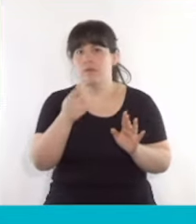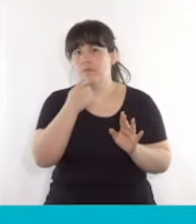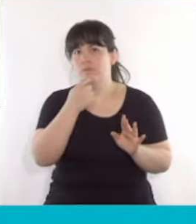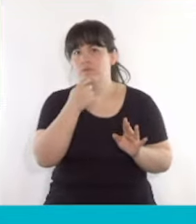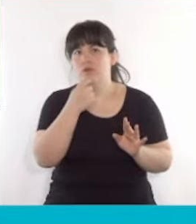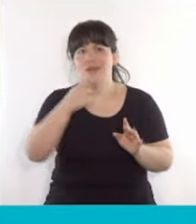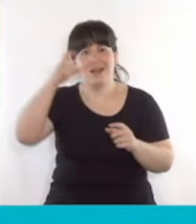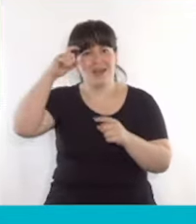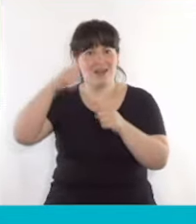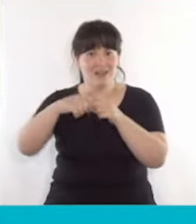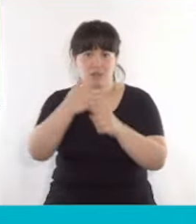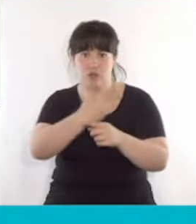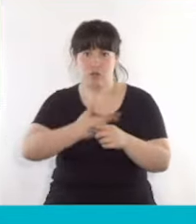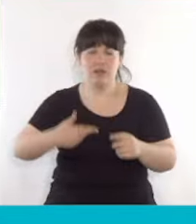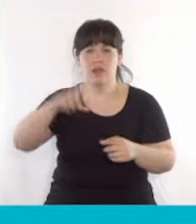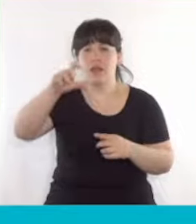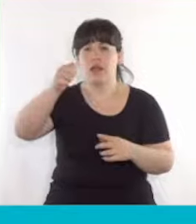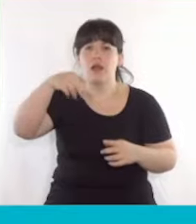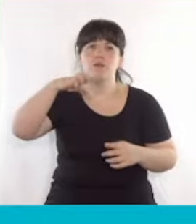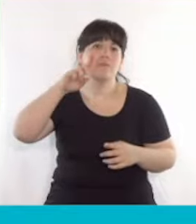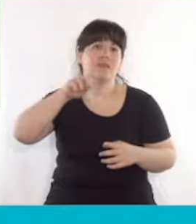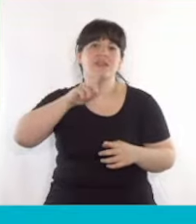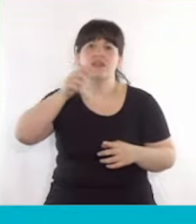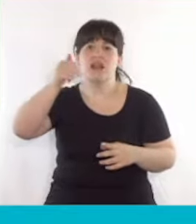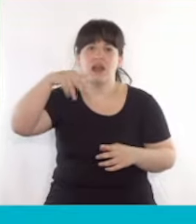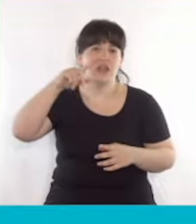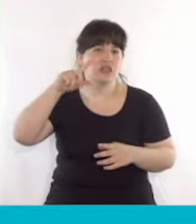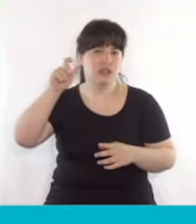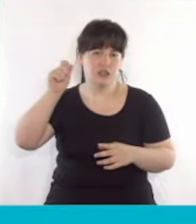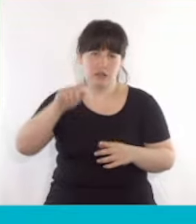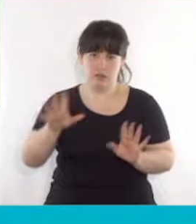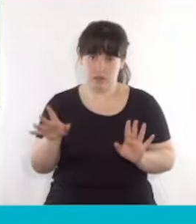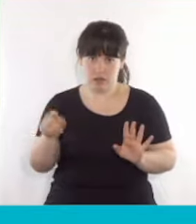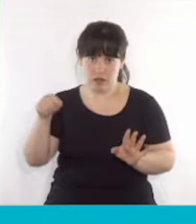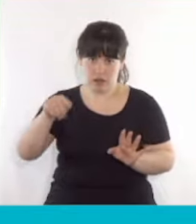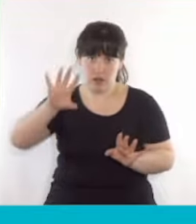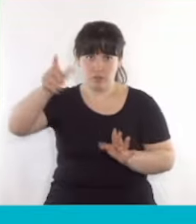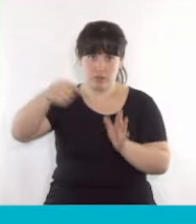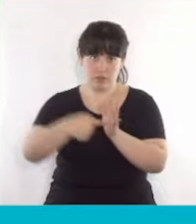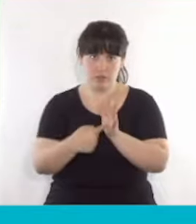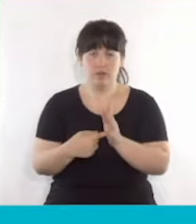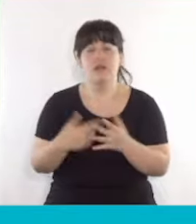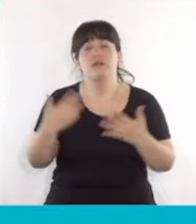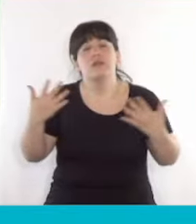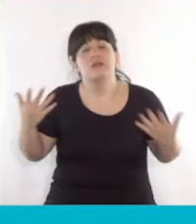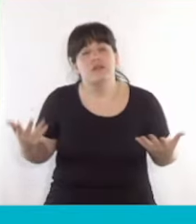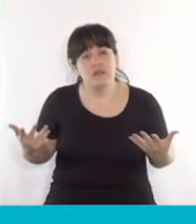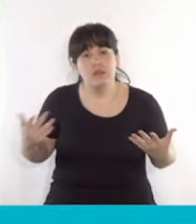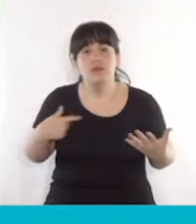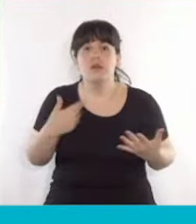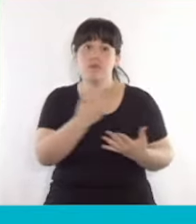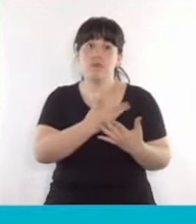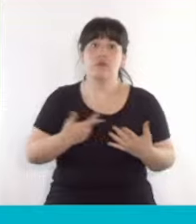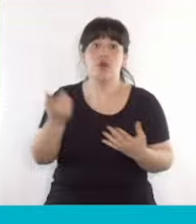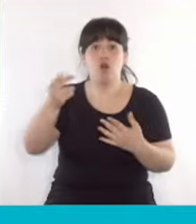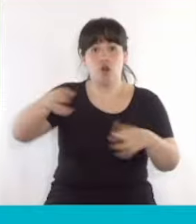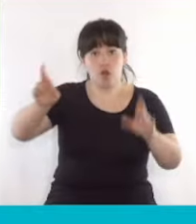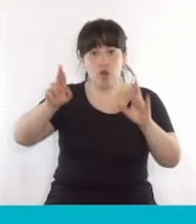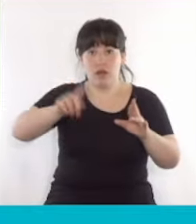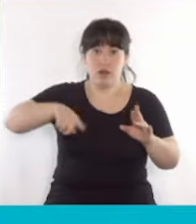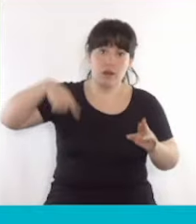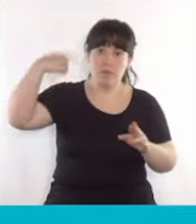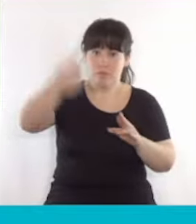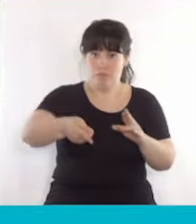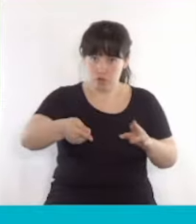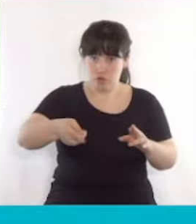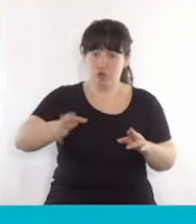exgobernador Capitanich, que lo tenemos becado en la provincia de Buenos Aires. Así que, señor Presidente, espero que en la próxima discusión de la ley